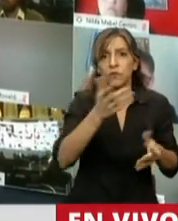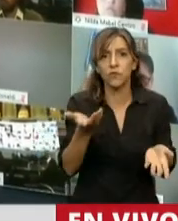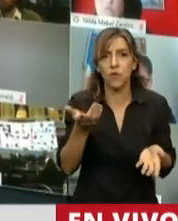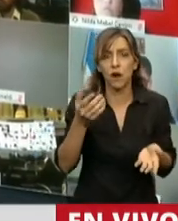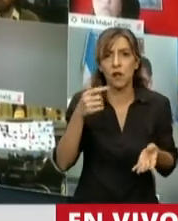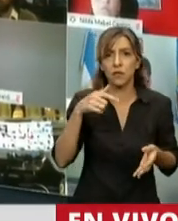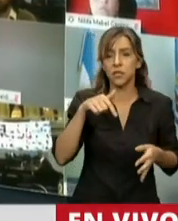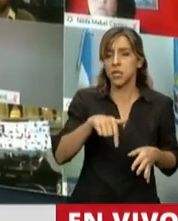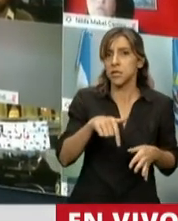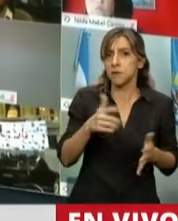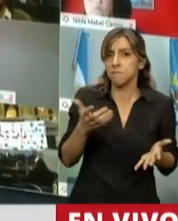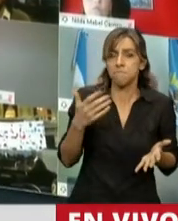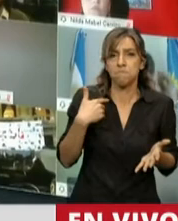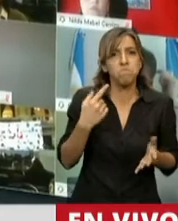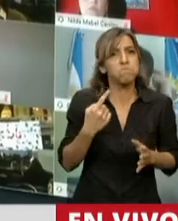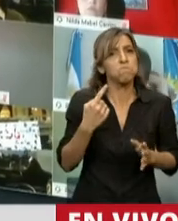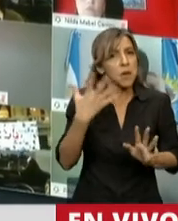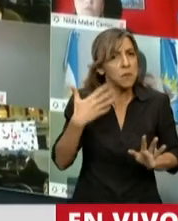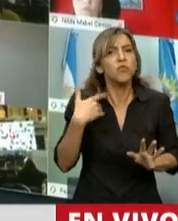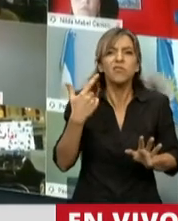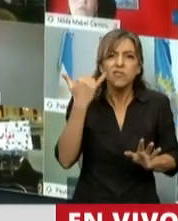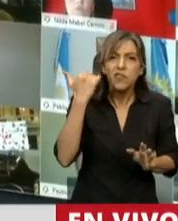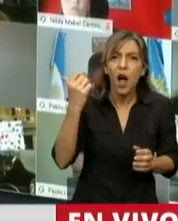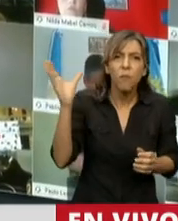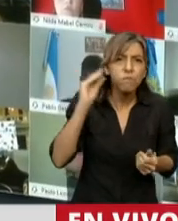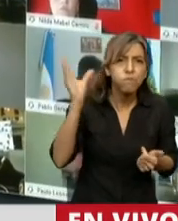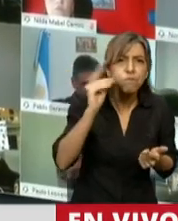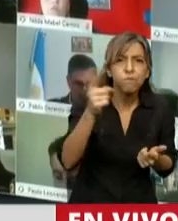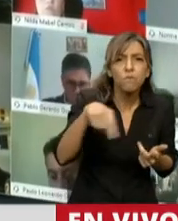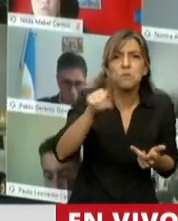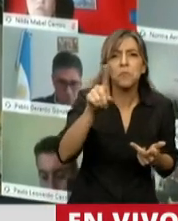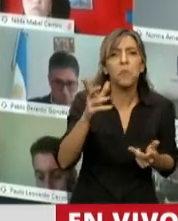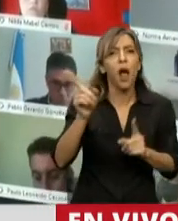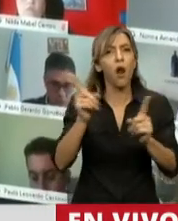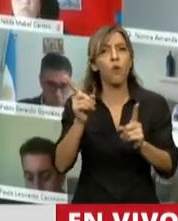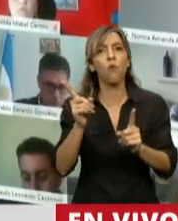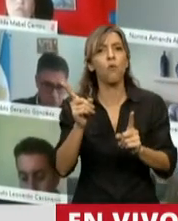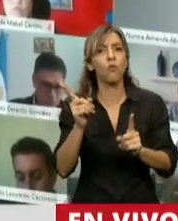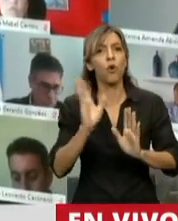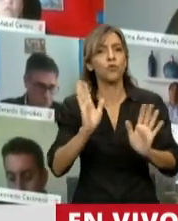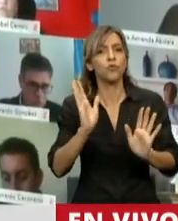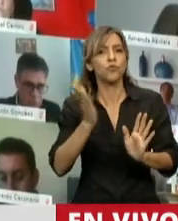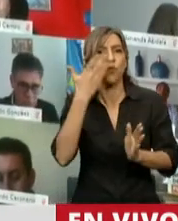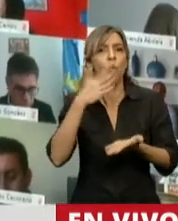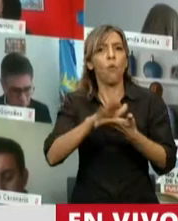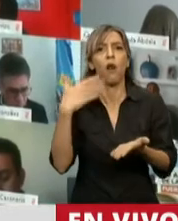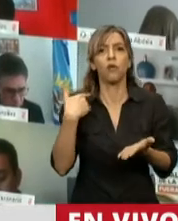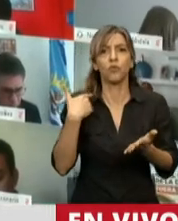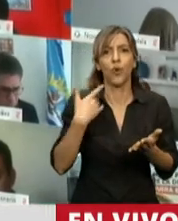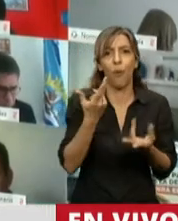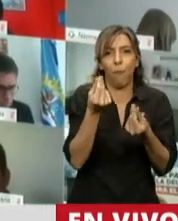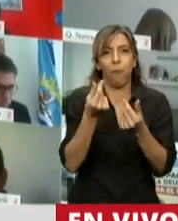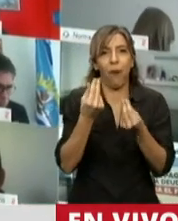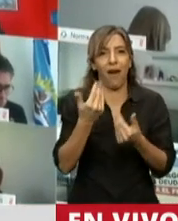escuchando sistemáticamente que ya no se habla con la prioridad del déficit fiscal. Porque cuando está en